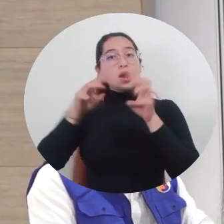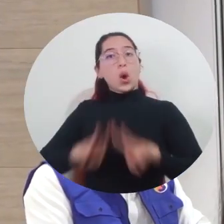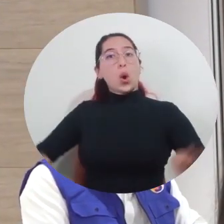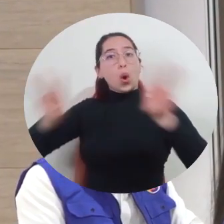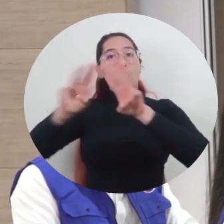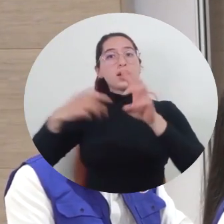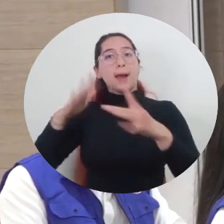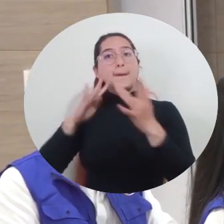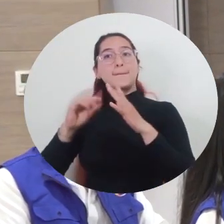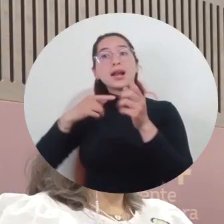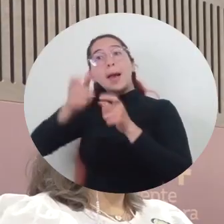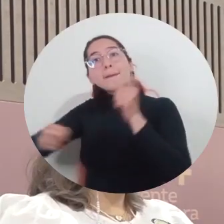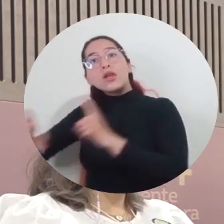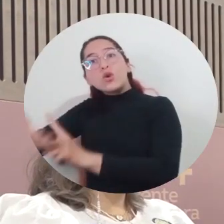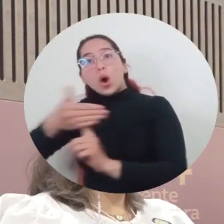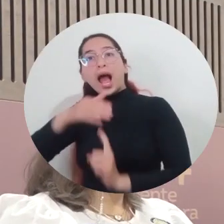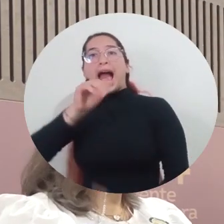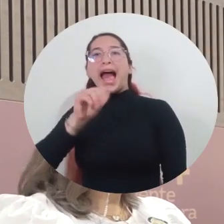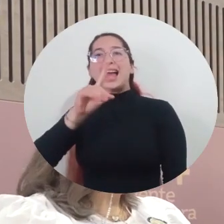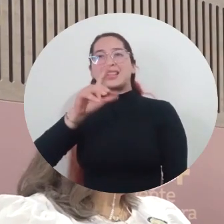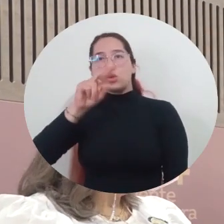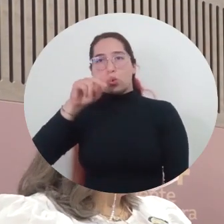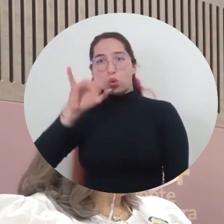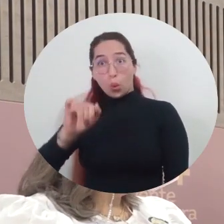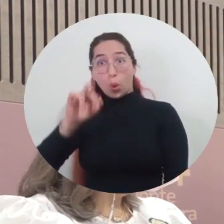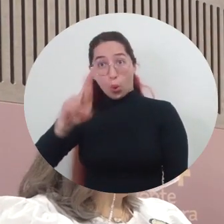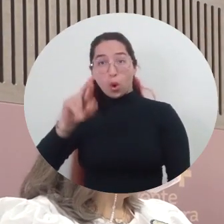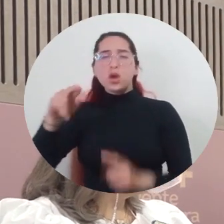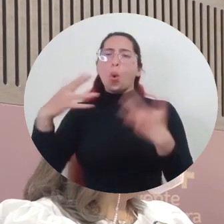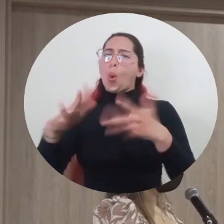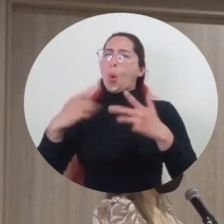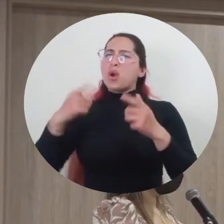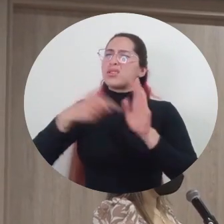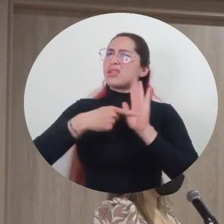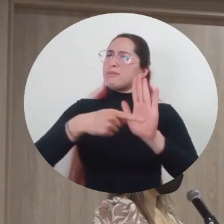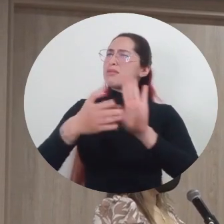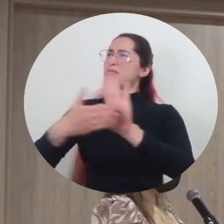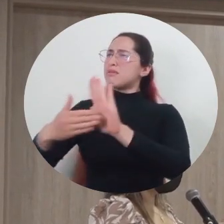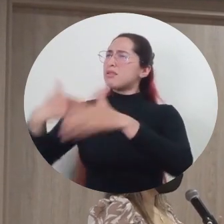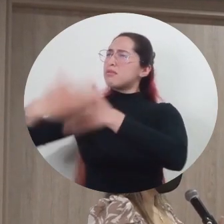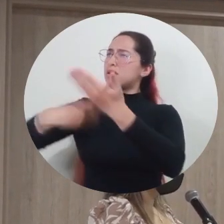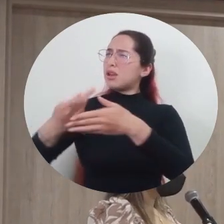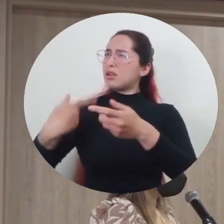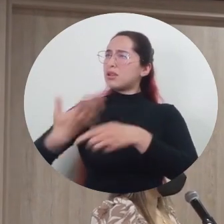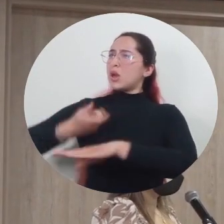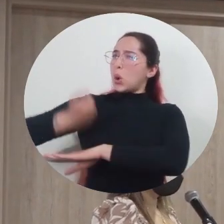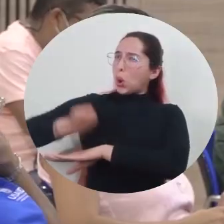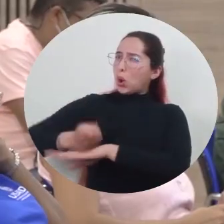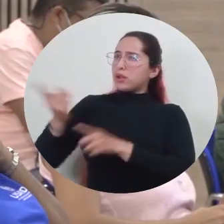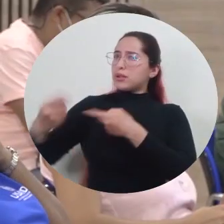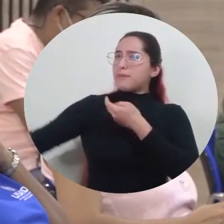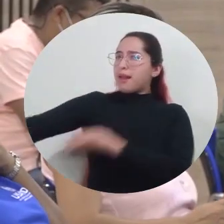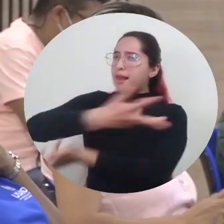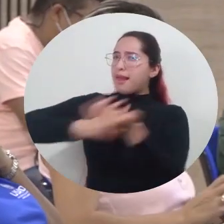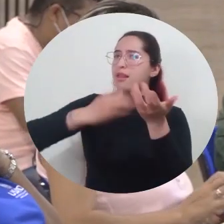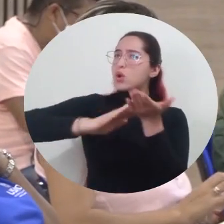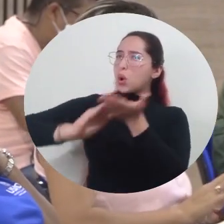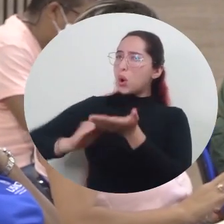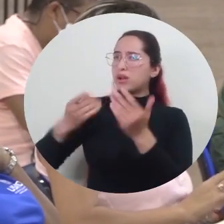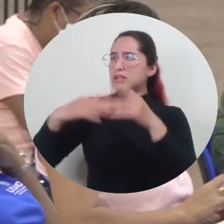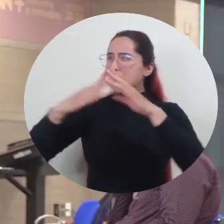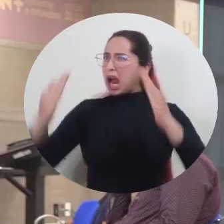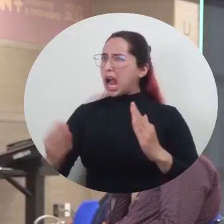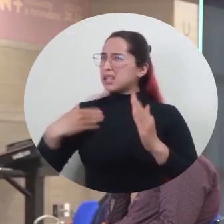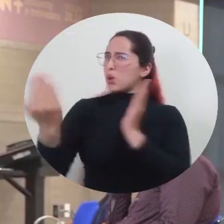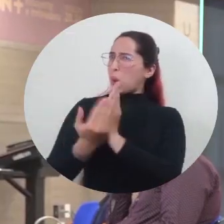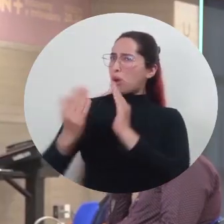Naciones Unidas para Refugiados, ACNUR, y se constituyó en una de las iniciativas del consultorio jurídico y centro de conciliación de esta Casa de Estudios